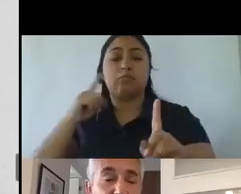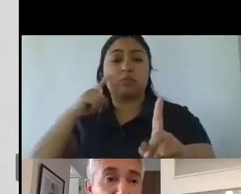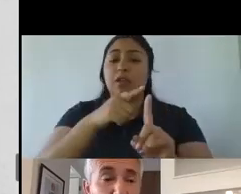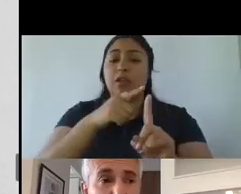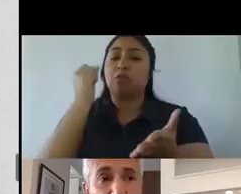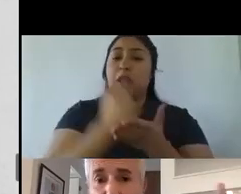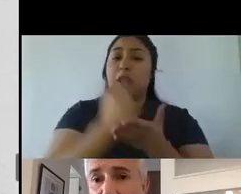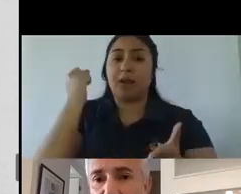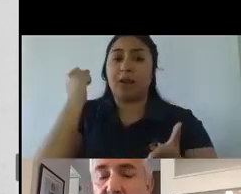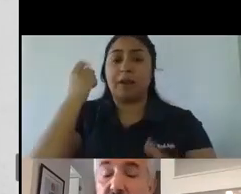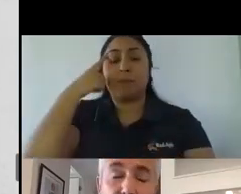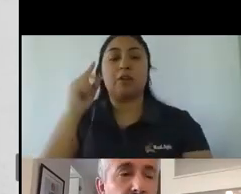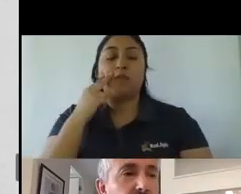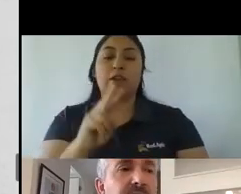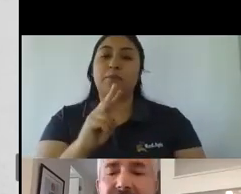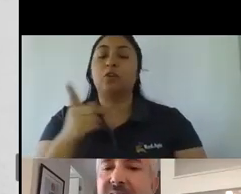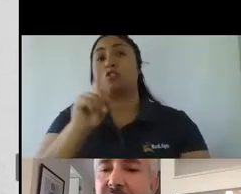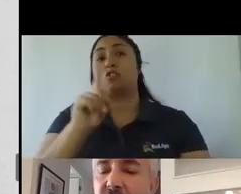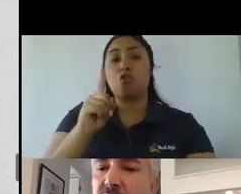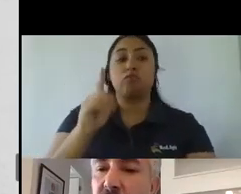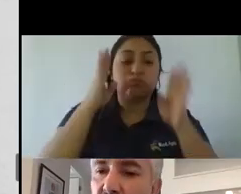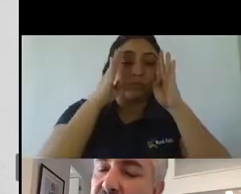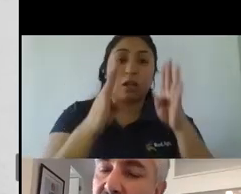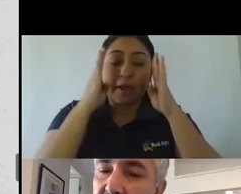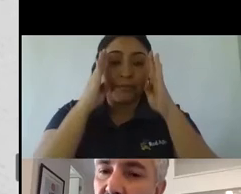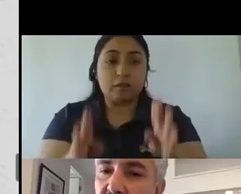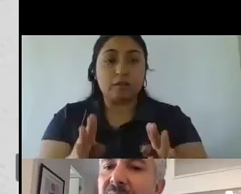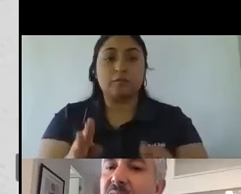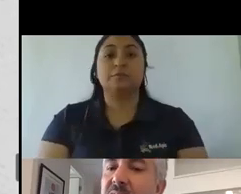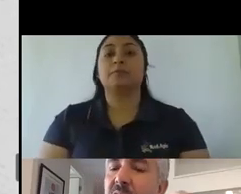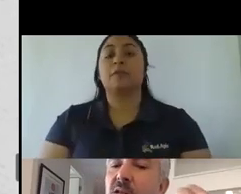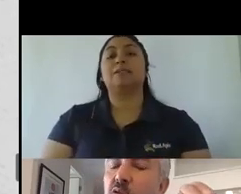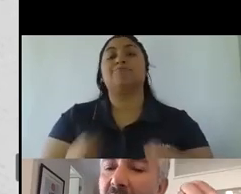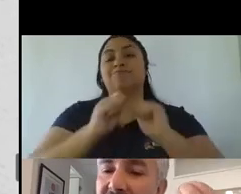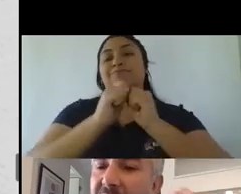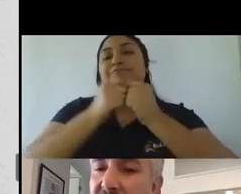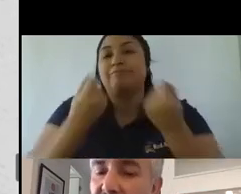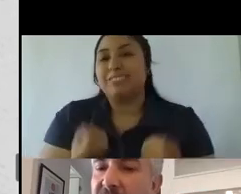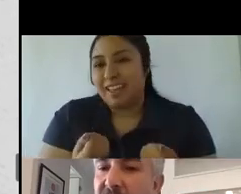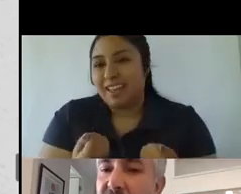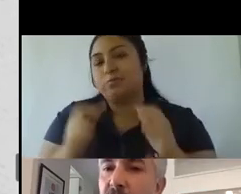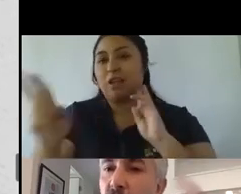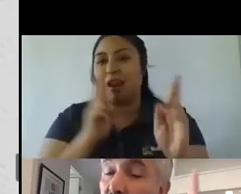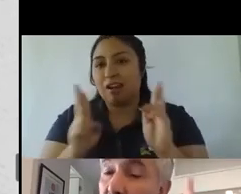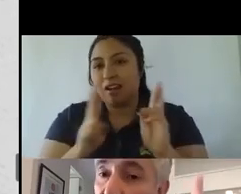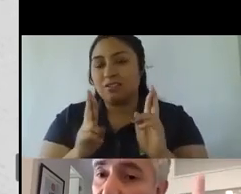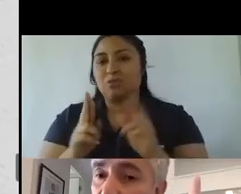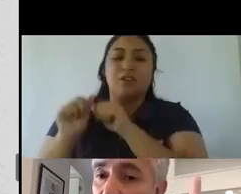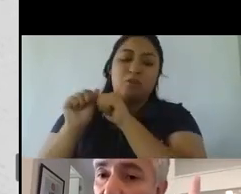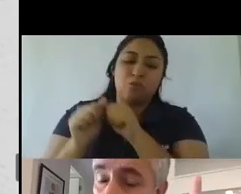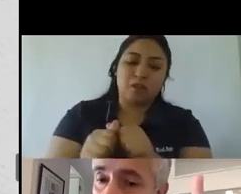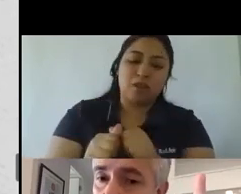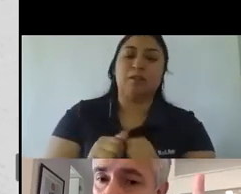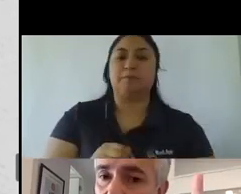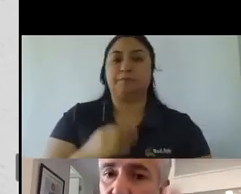con que no nos pescan no nos atienden bueno así es como se rompen esas relaciones que debían ser duraderas y estables en el tiempo el objeto del marketing